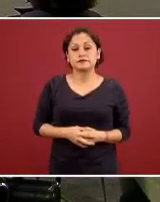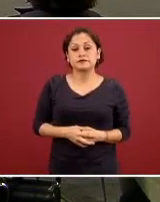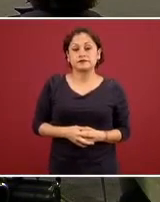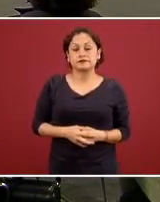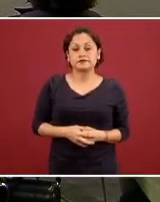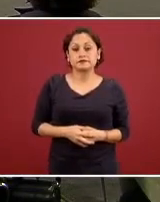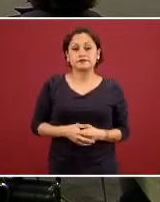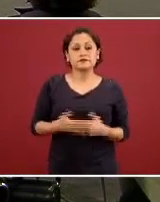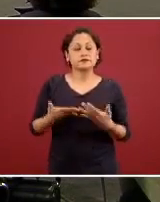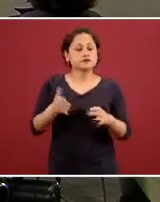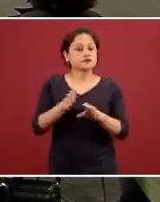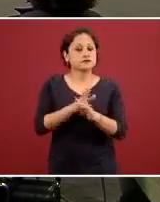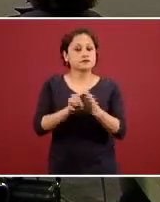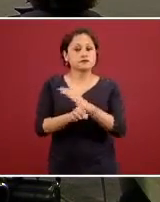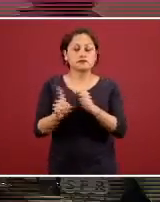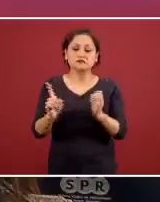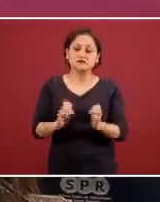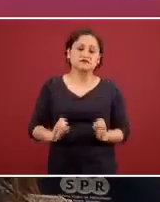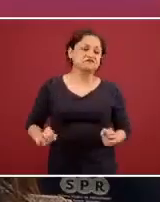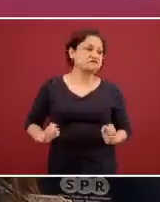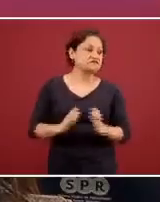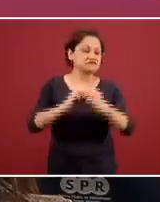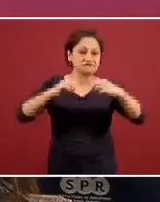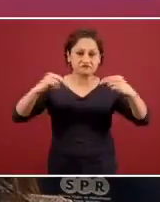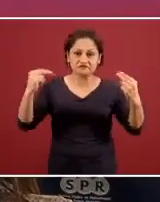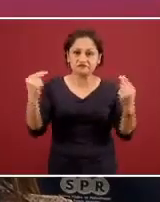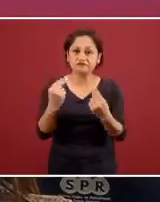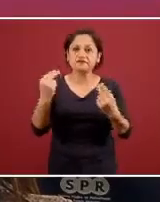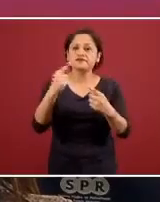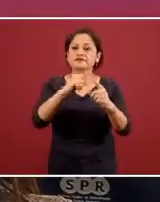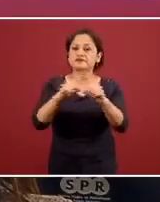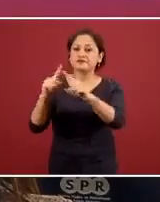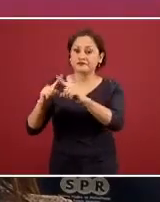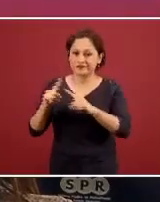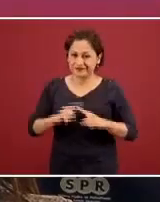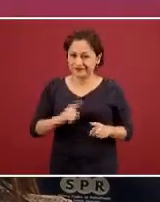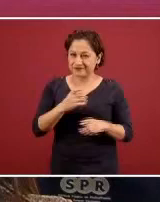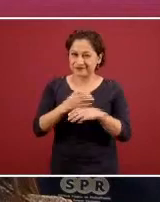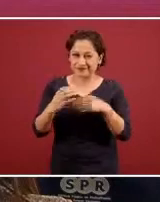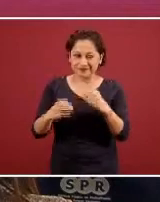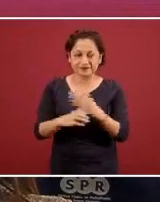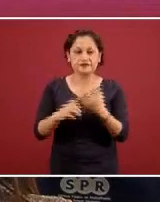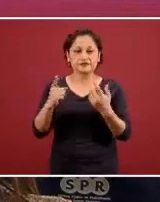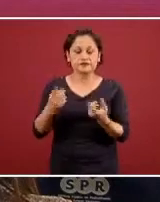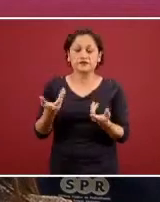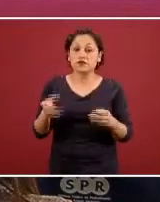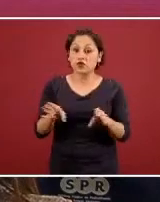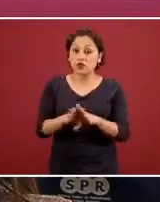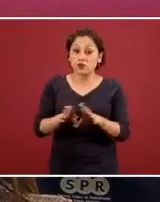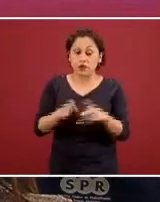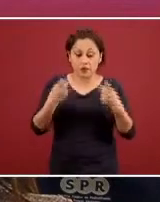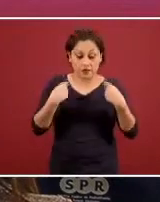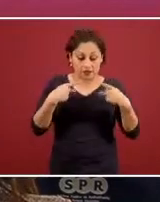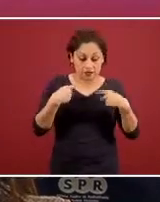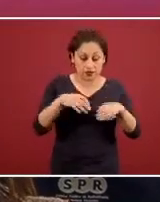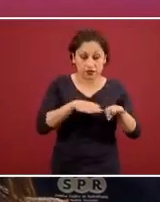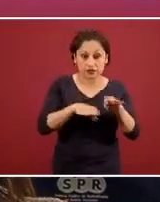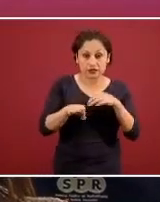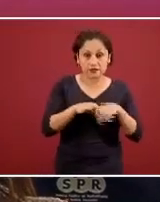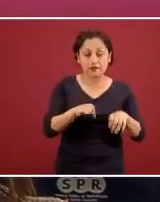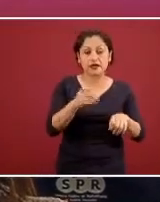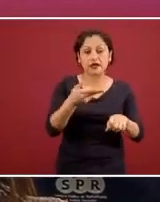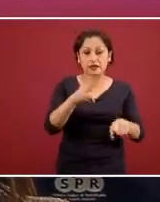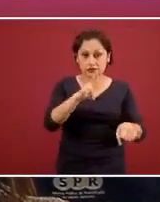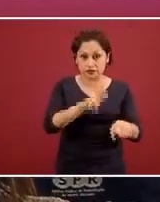estados críticos, estos desastres, pues obviamente aumenta la carga laboral y se encuentran ante un